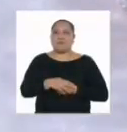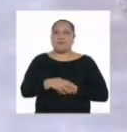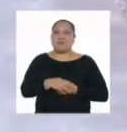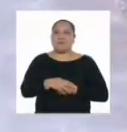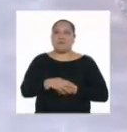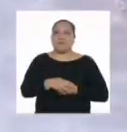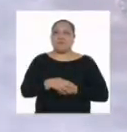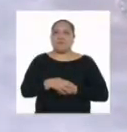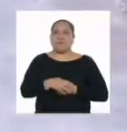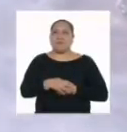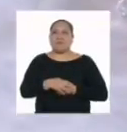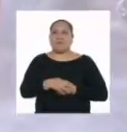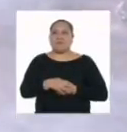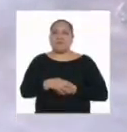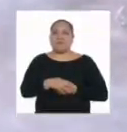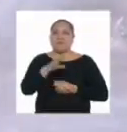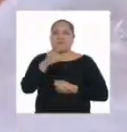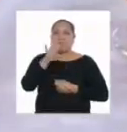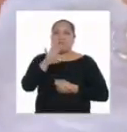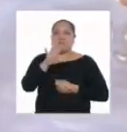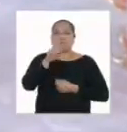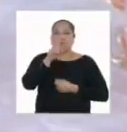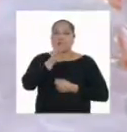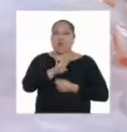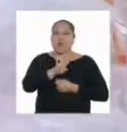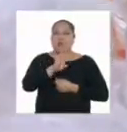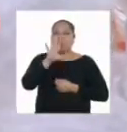Nada. Cinco gotas.